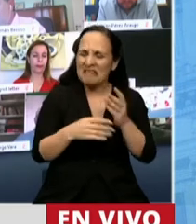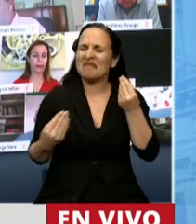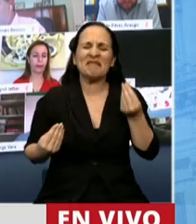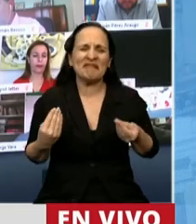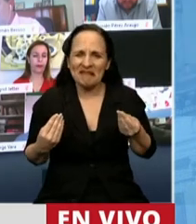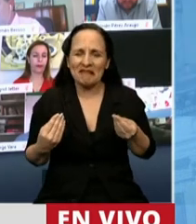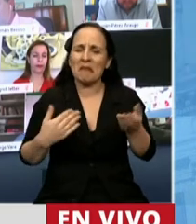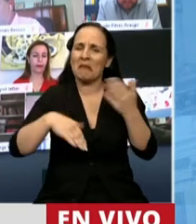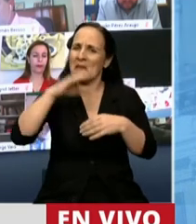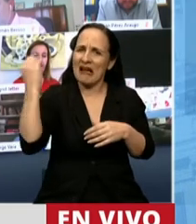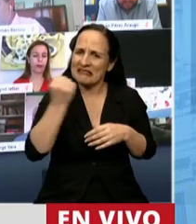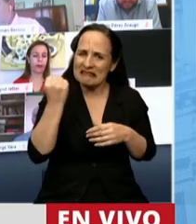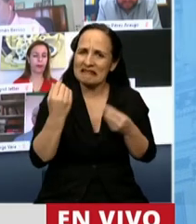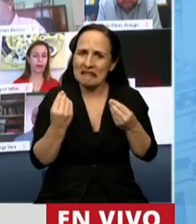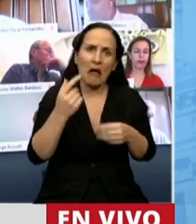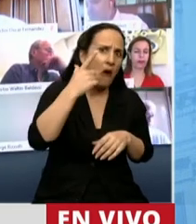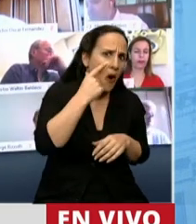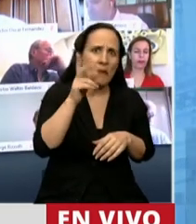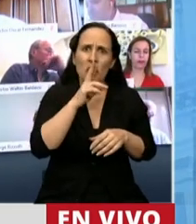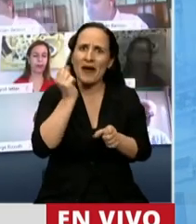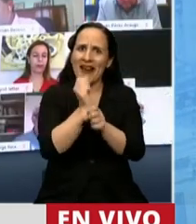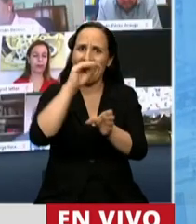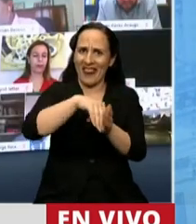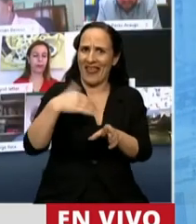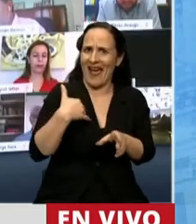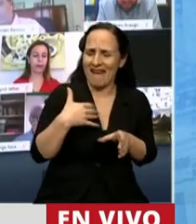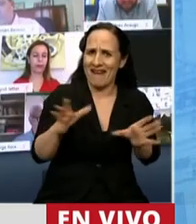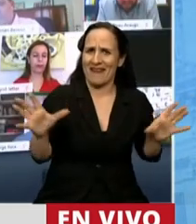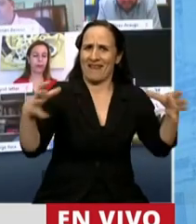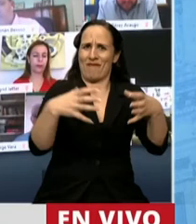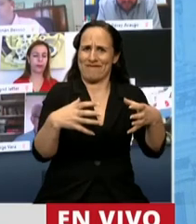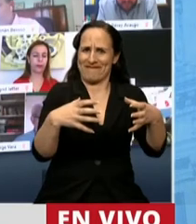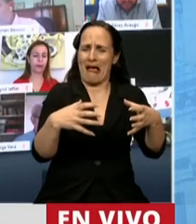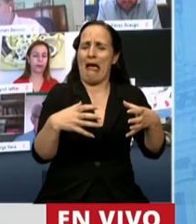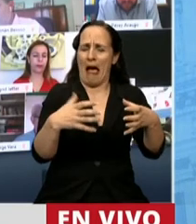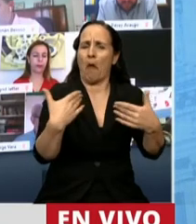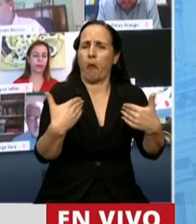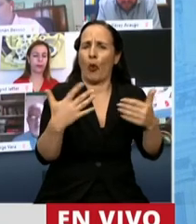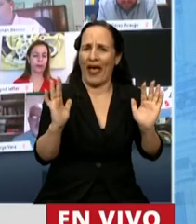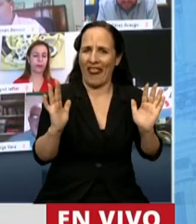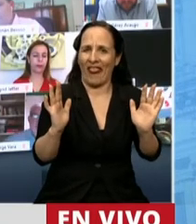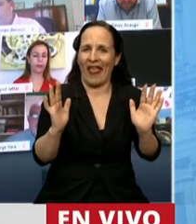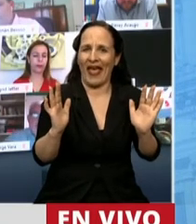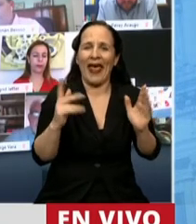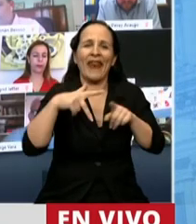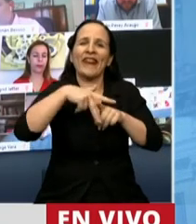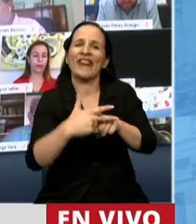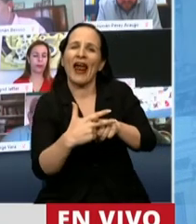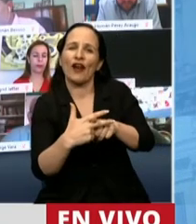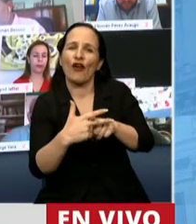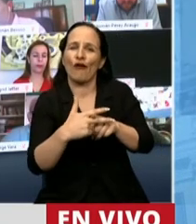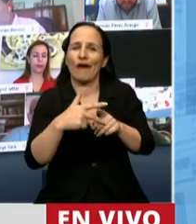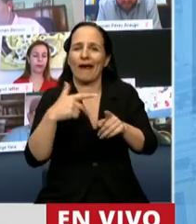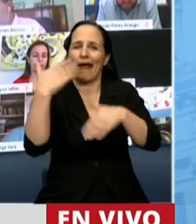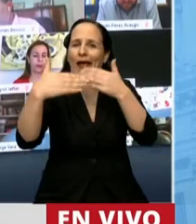que nos permite a los hombres y mujeres de las Fuerzas Armadas acceder a la tecnología de